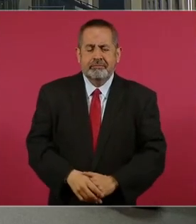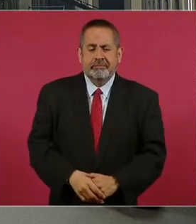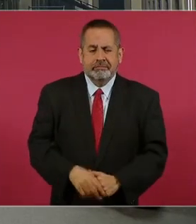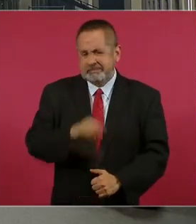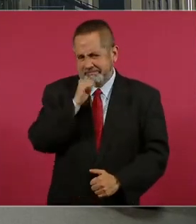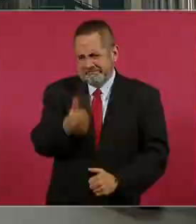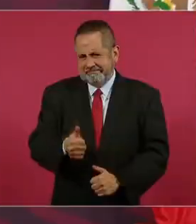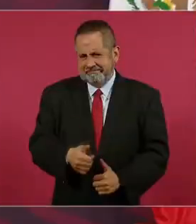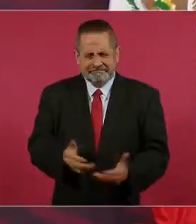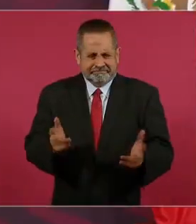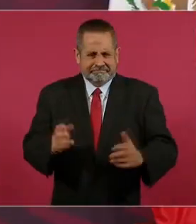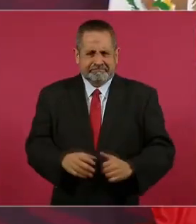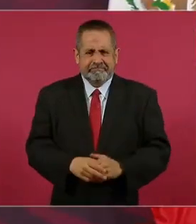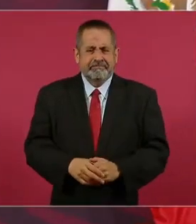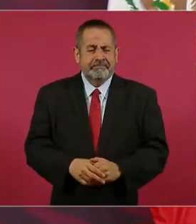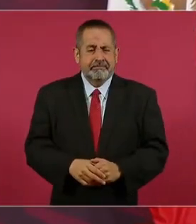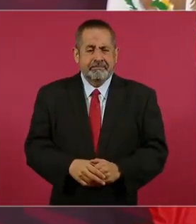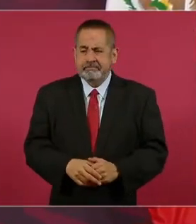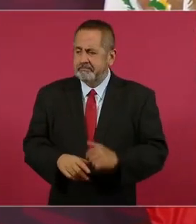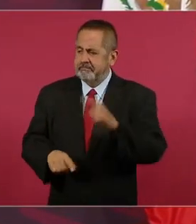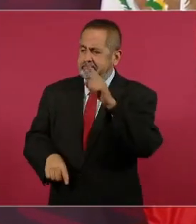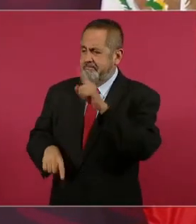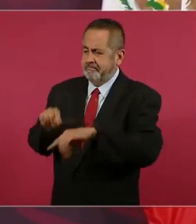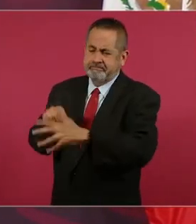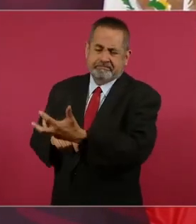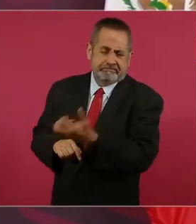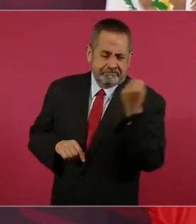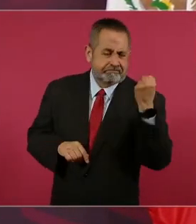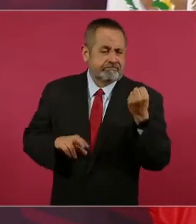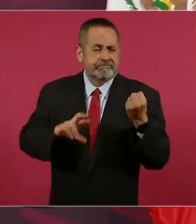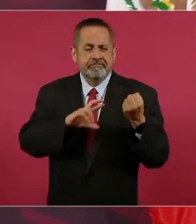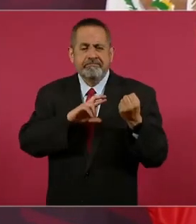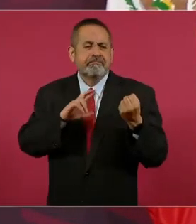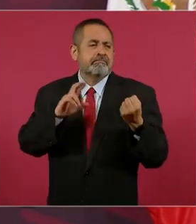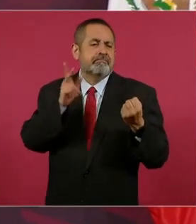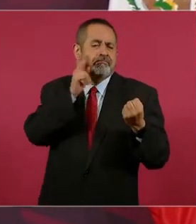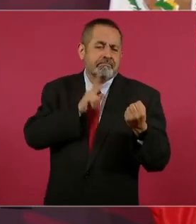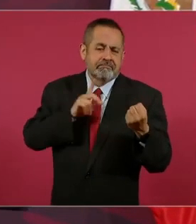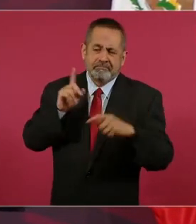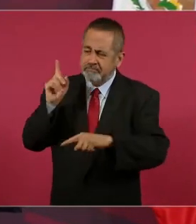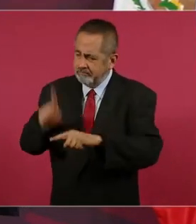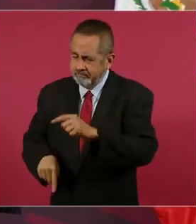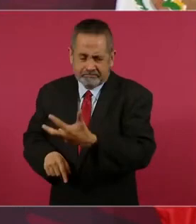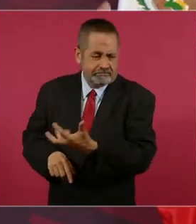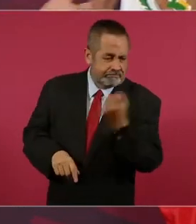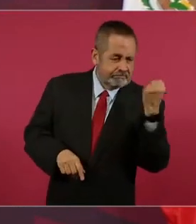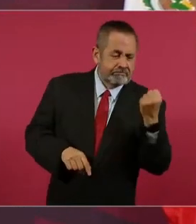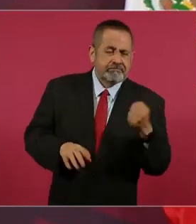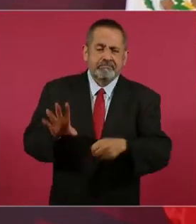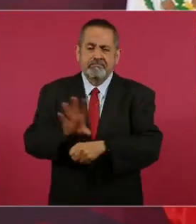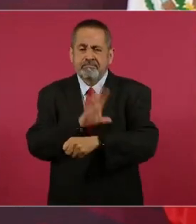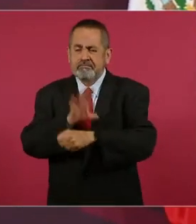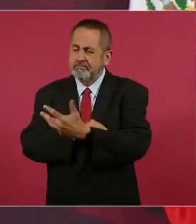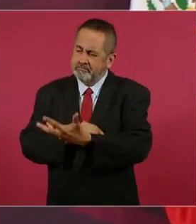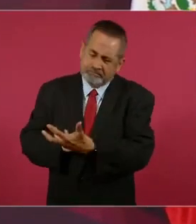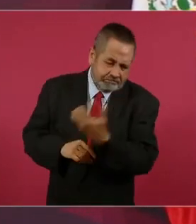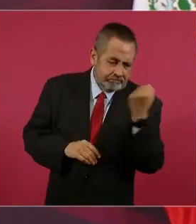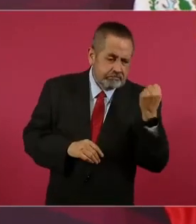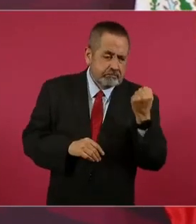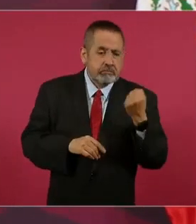Nada. ¿Se privatiza el petróleo, se privatiza la industria eléctrica? Y ellos apoyan.